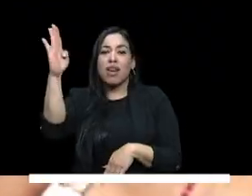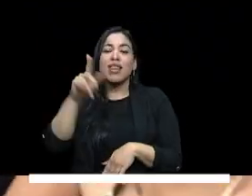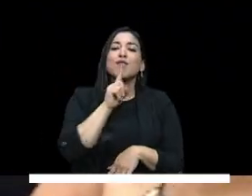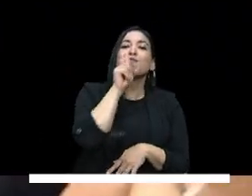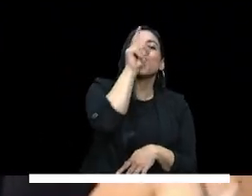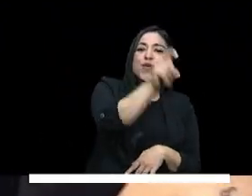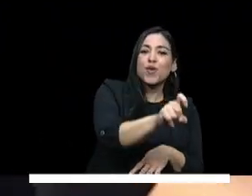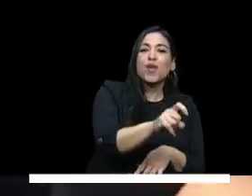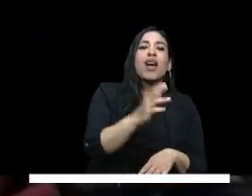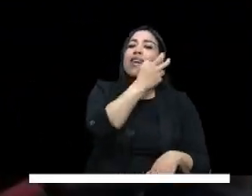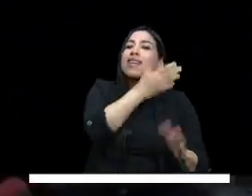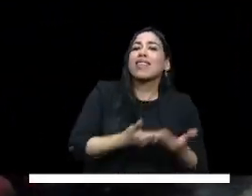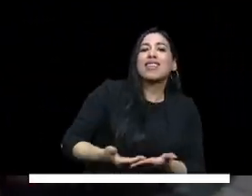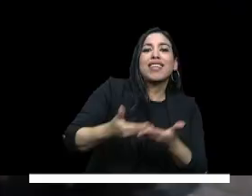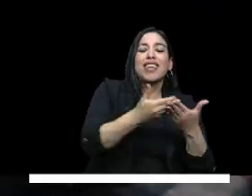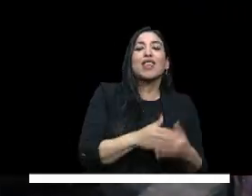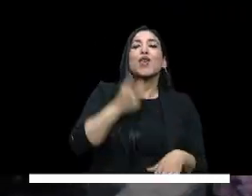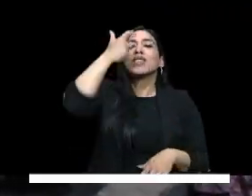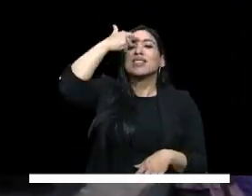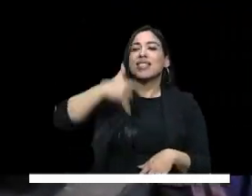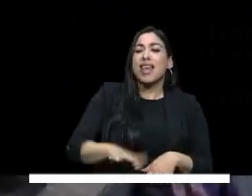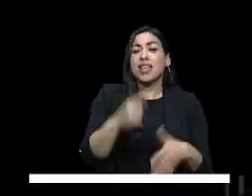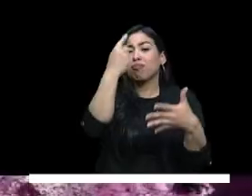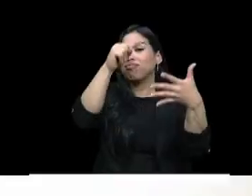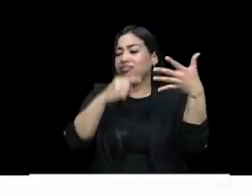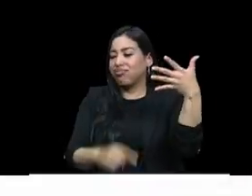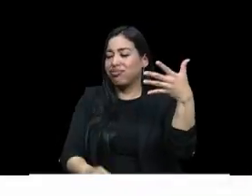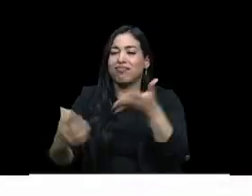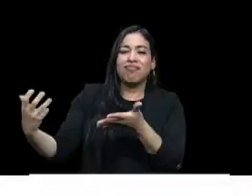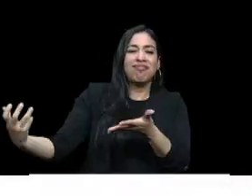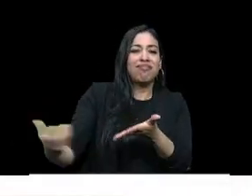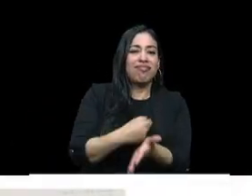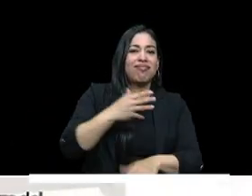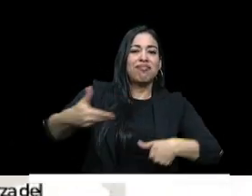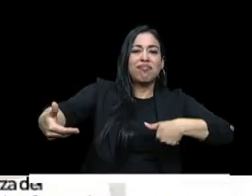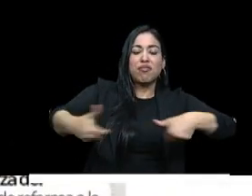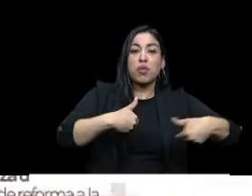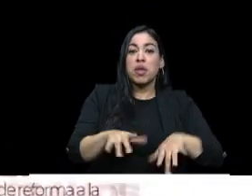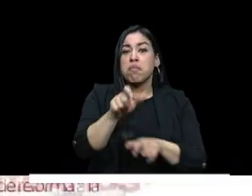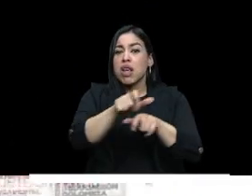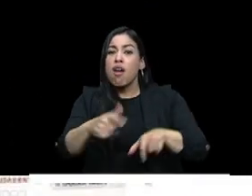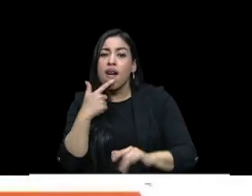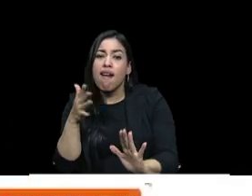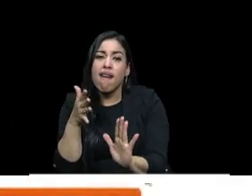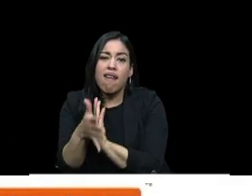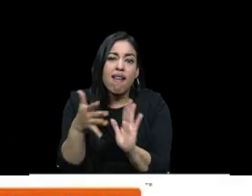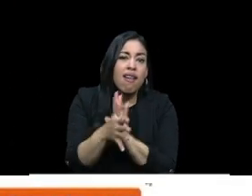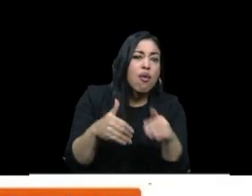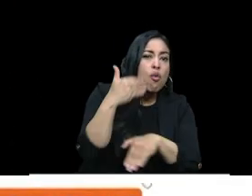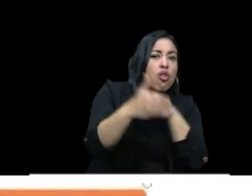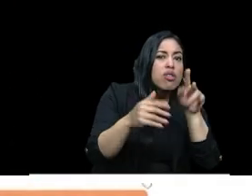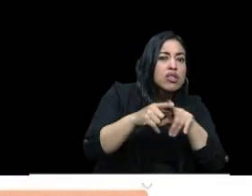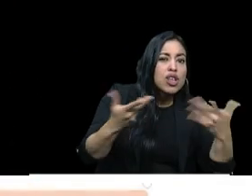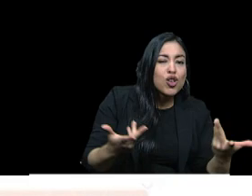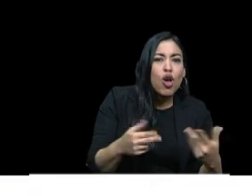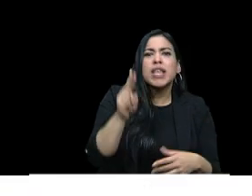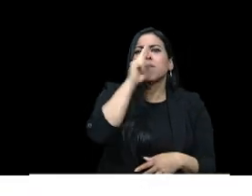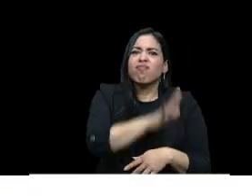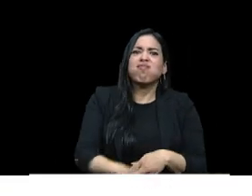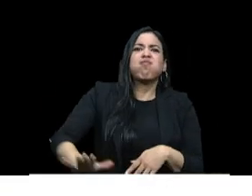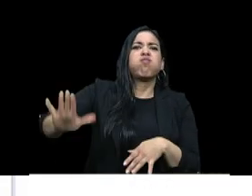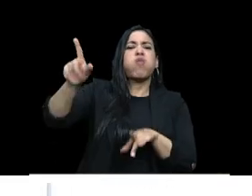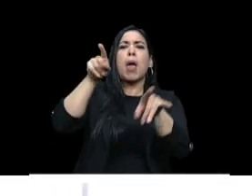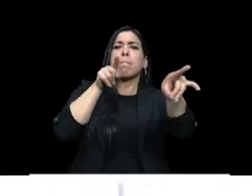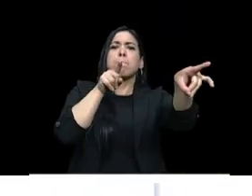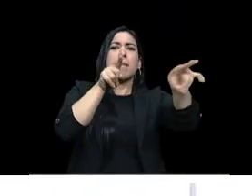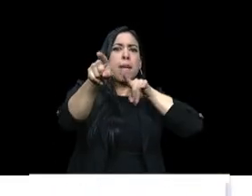Bucaramanga Quibdó Santa Marta entre otros los comentarios durante este proceso provinieron desde distintos